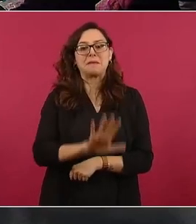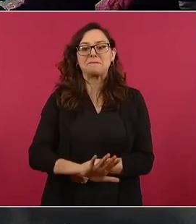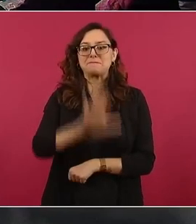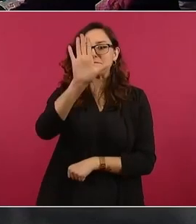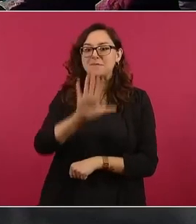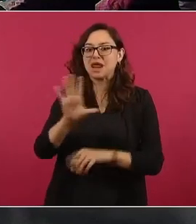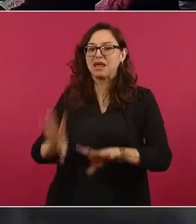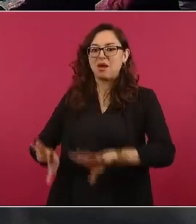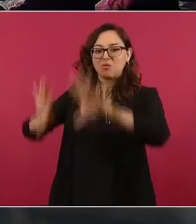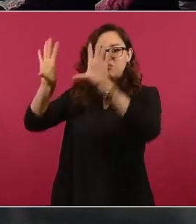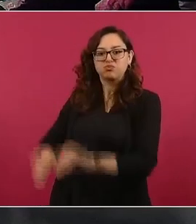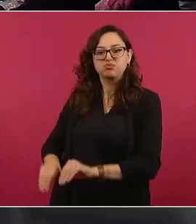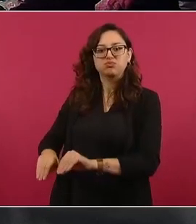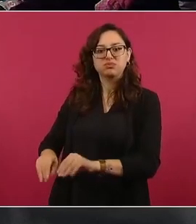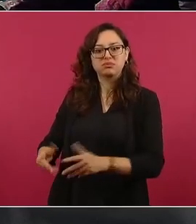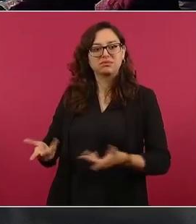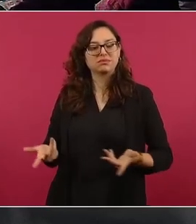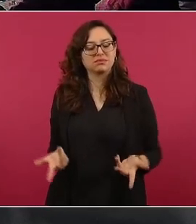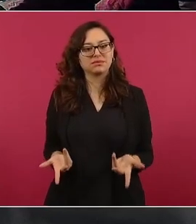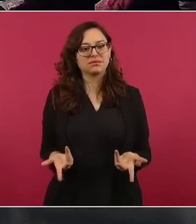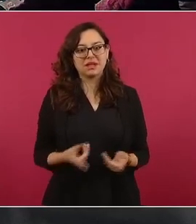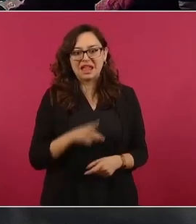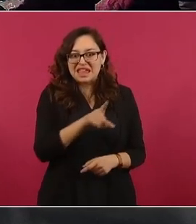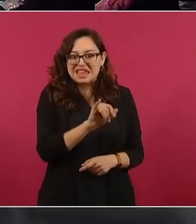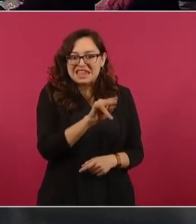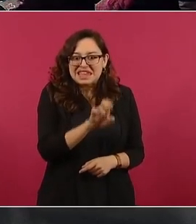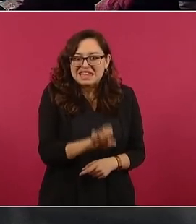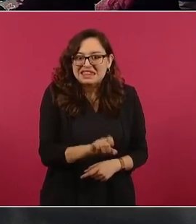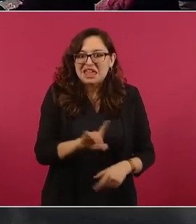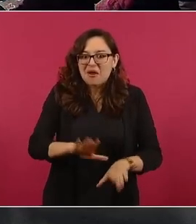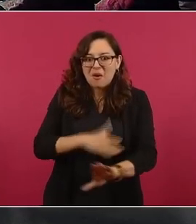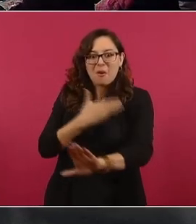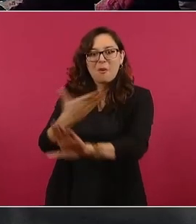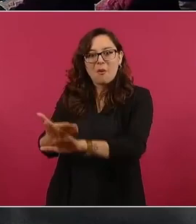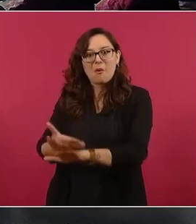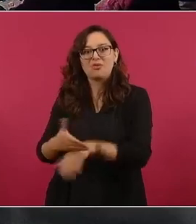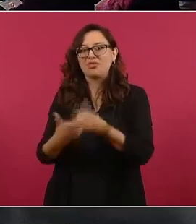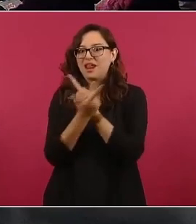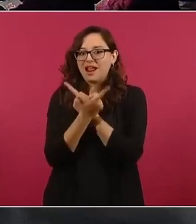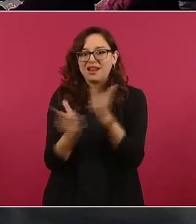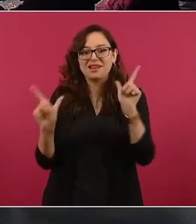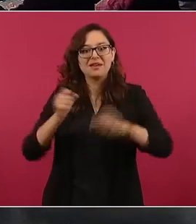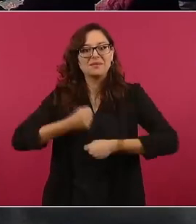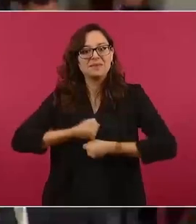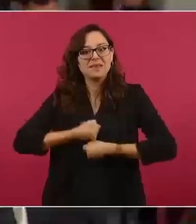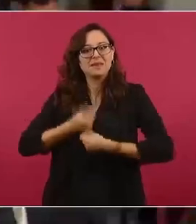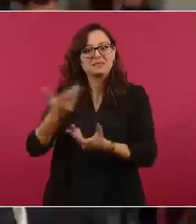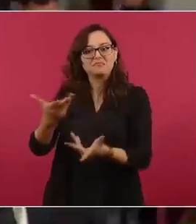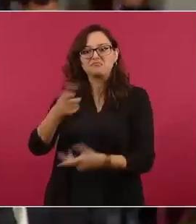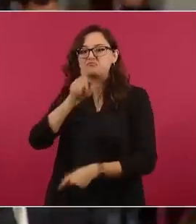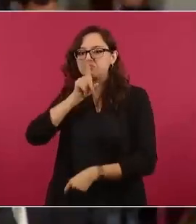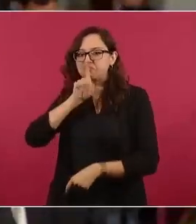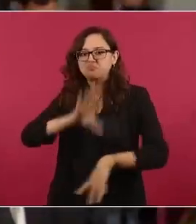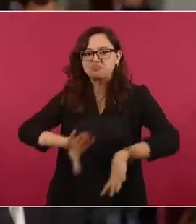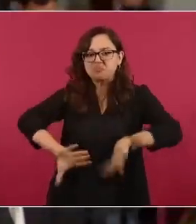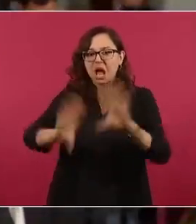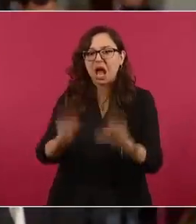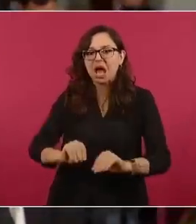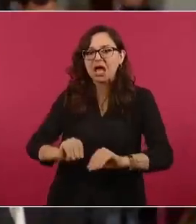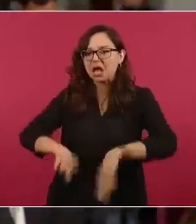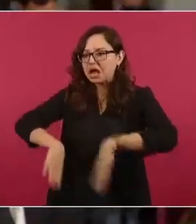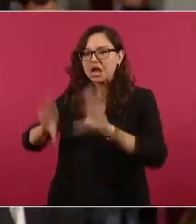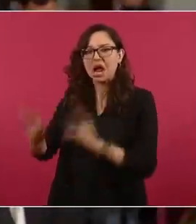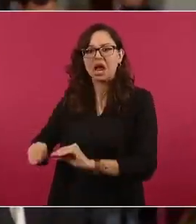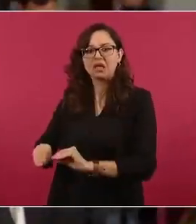presidencia o desde los entes de gobierno, sino que ahora es el mismo INE el que manda a callar a comunicadores por